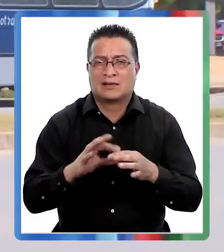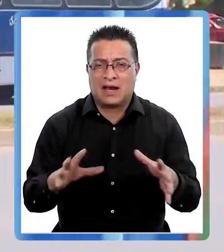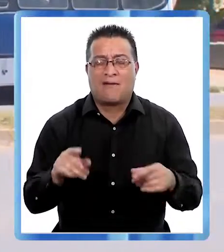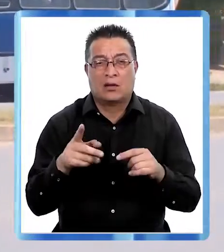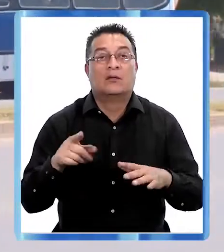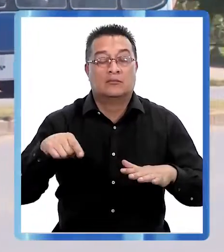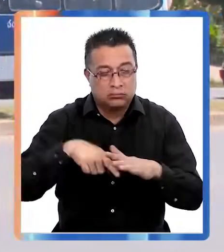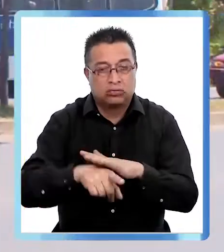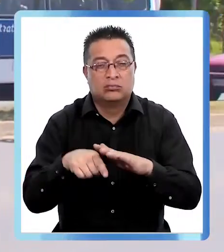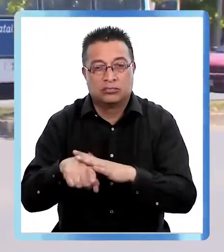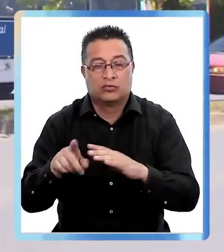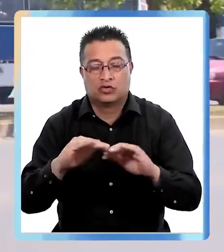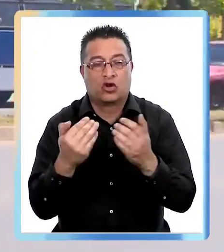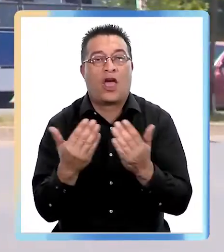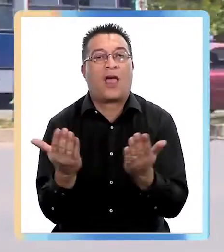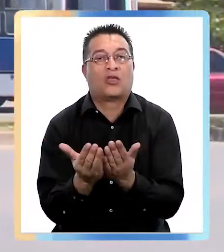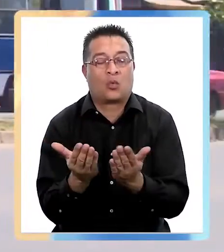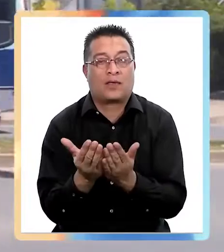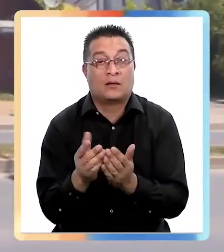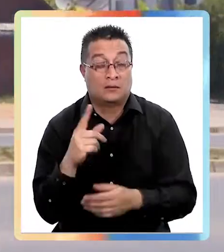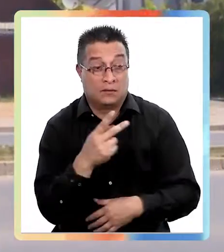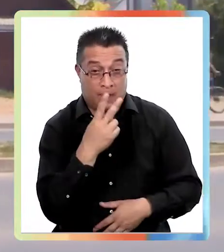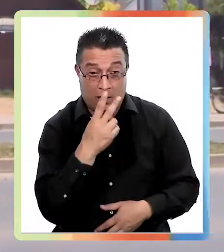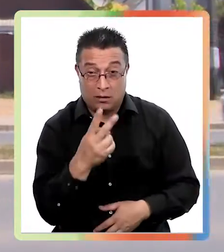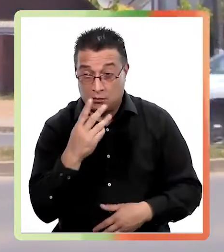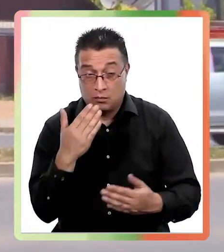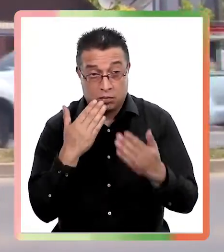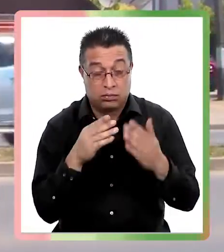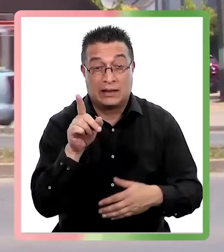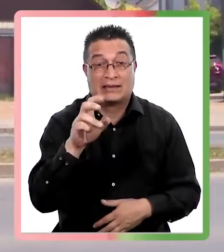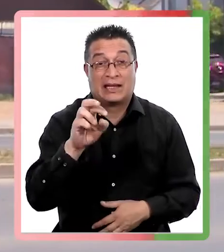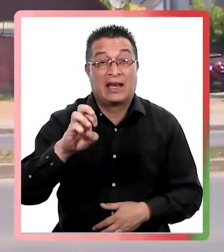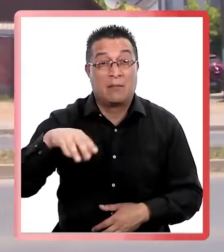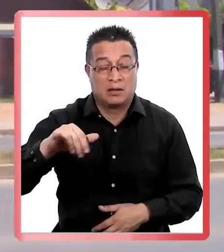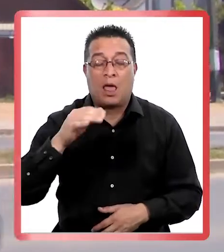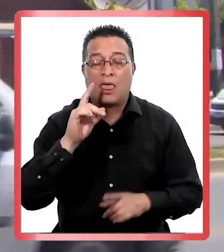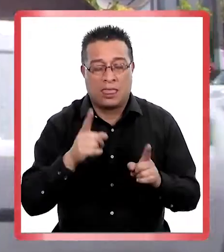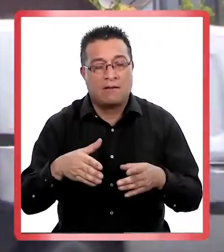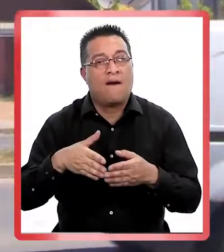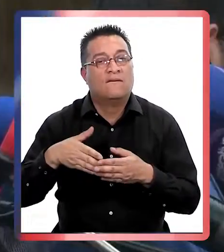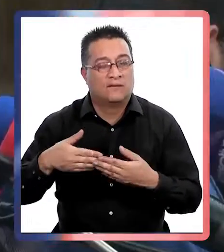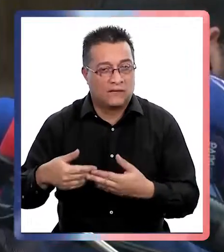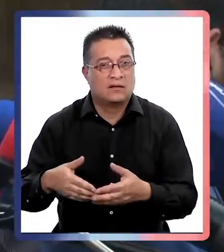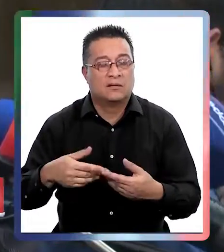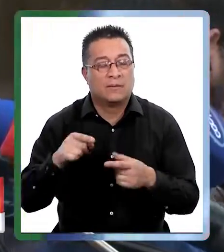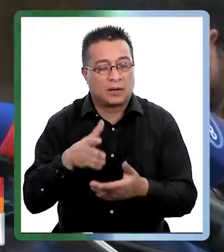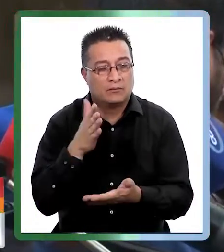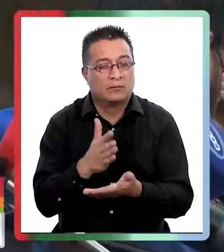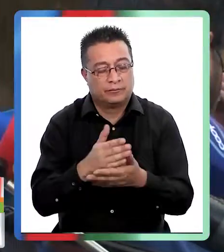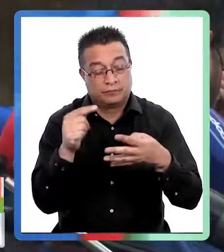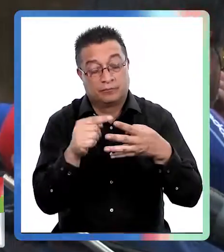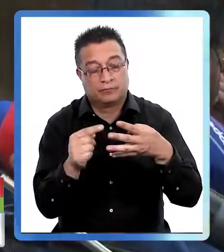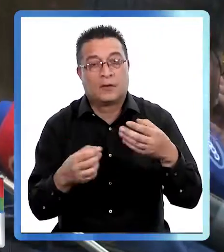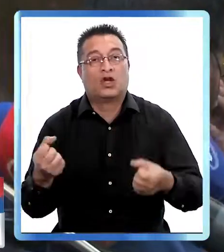sobre todo en el ingreso del mundo estudiantil. Y lo que hemos visto y hemos conversado en el CEREMI, hemos visto la posibilidad de flexibilizar quizás los requisitos